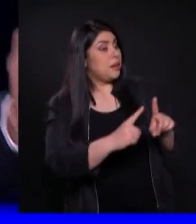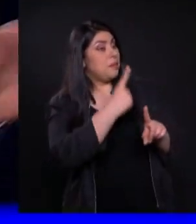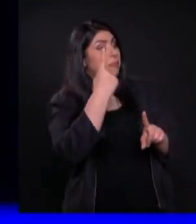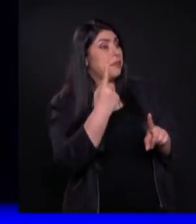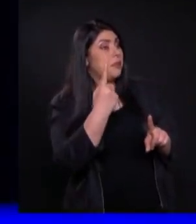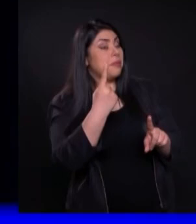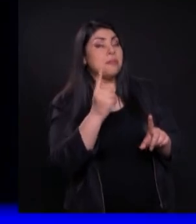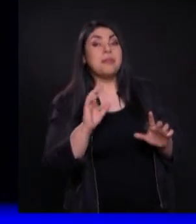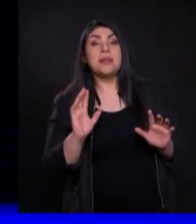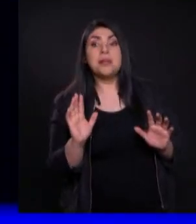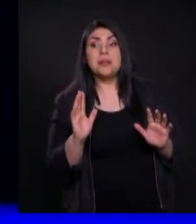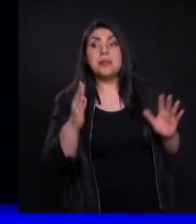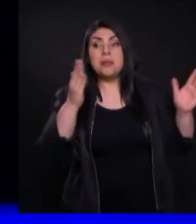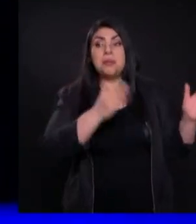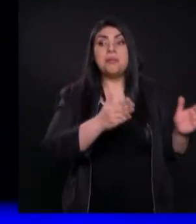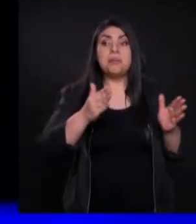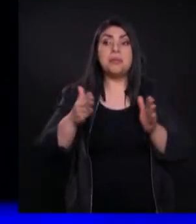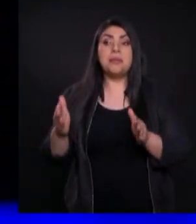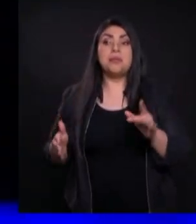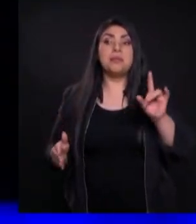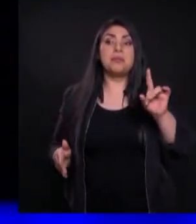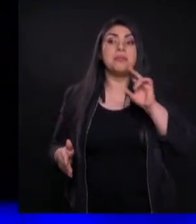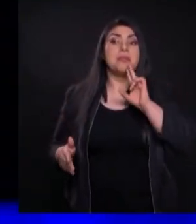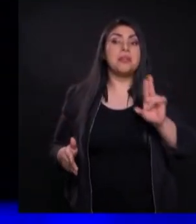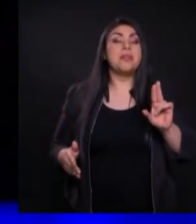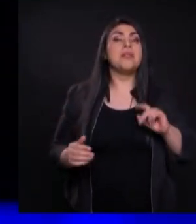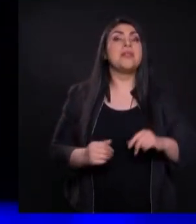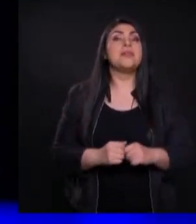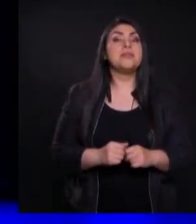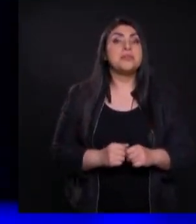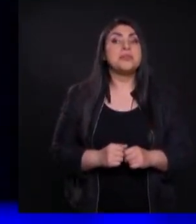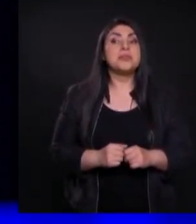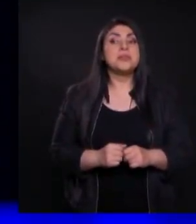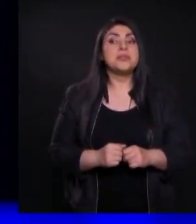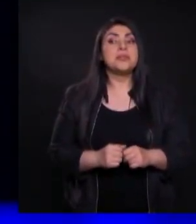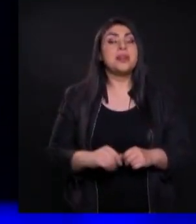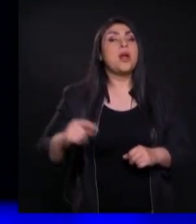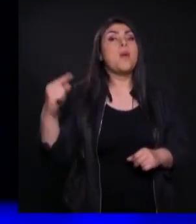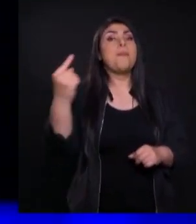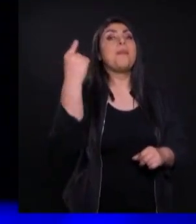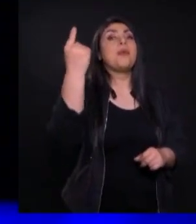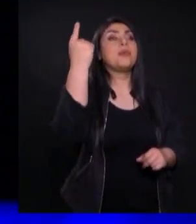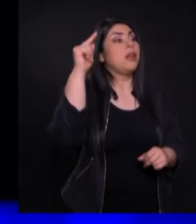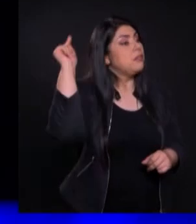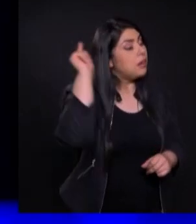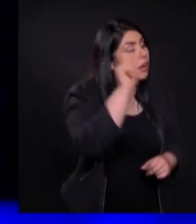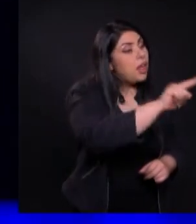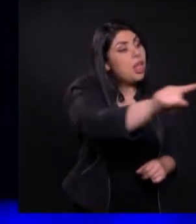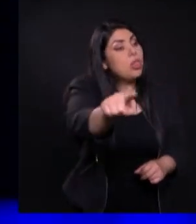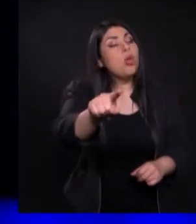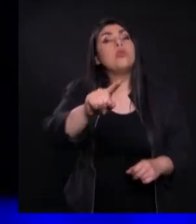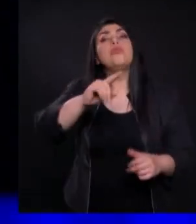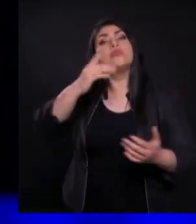dice Jesús Aquí hay una sola respuesta Sirve Sirve a los demás